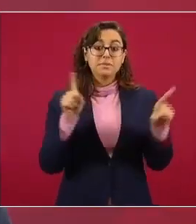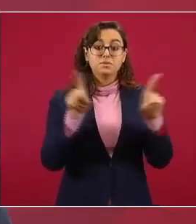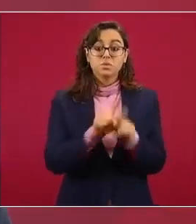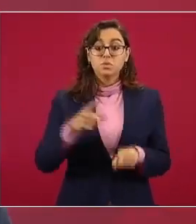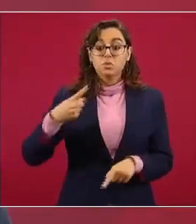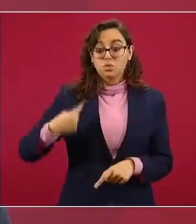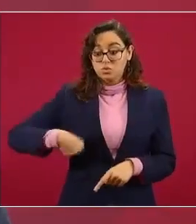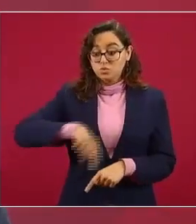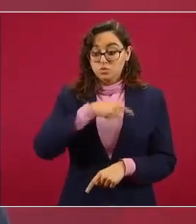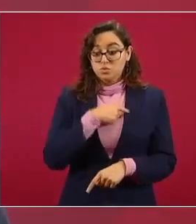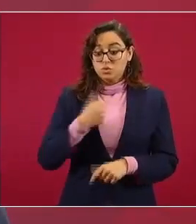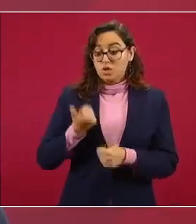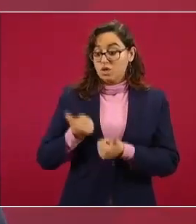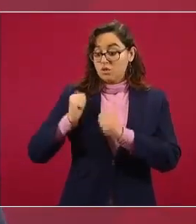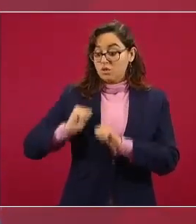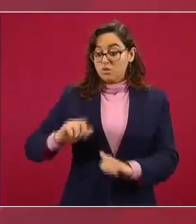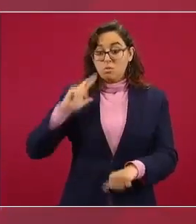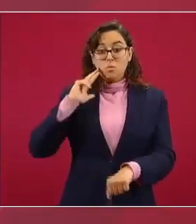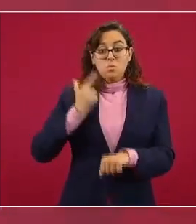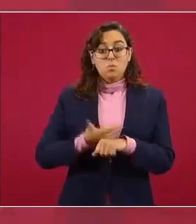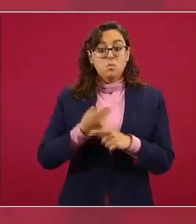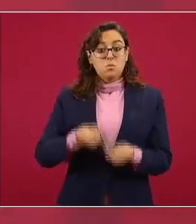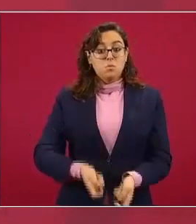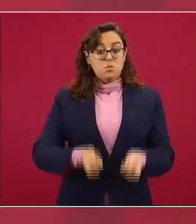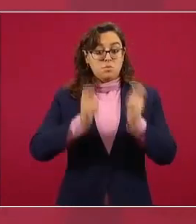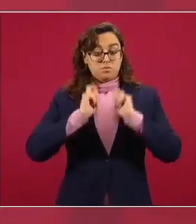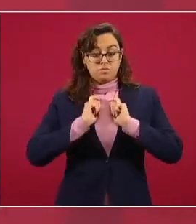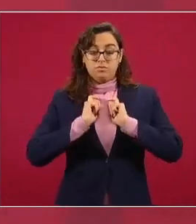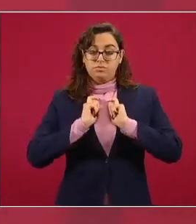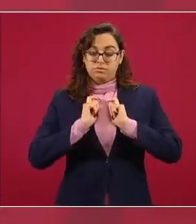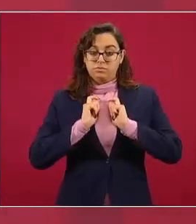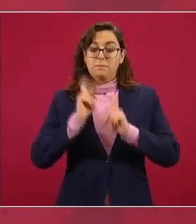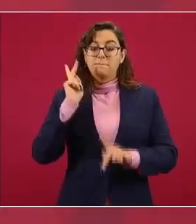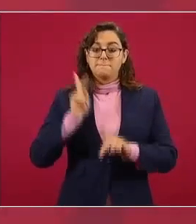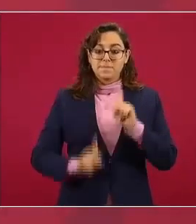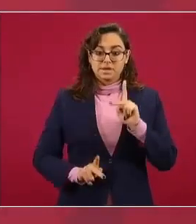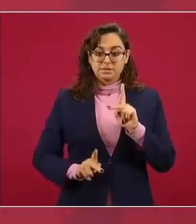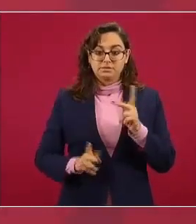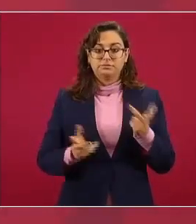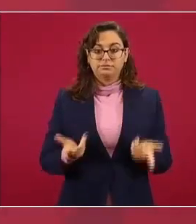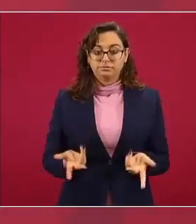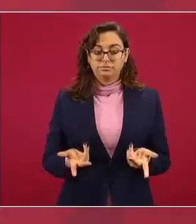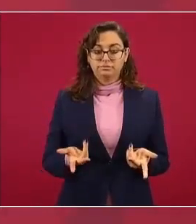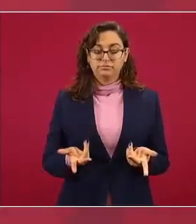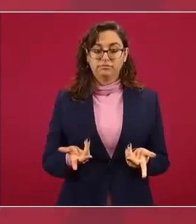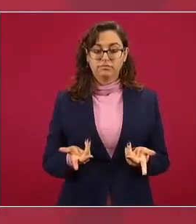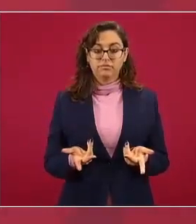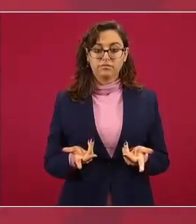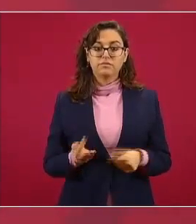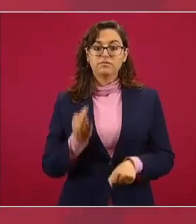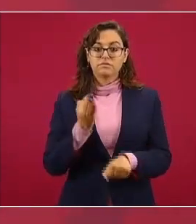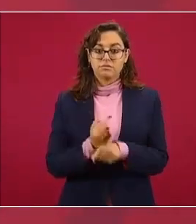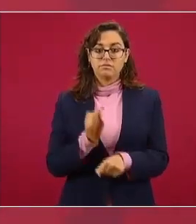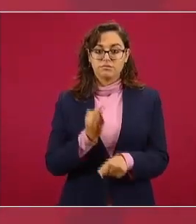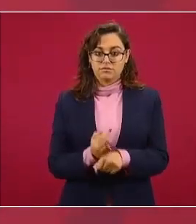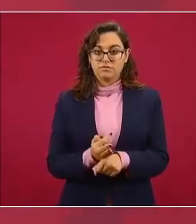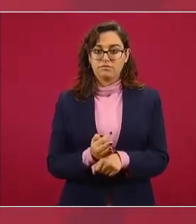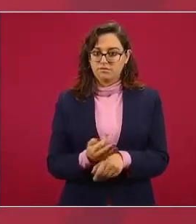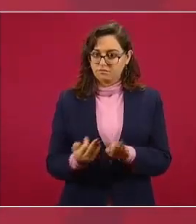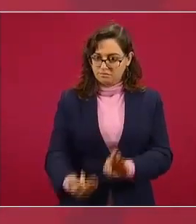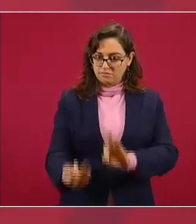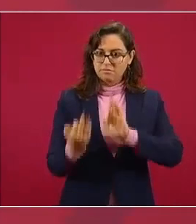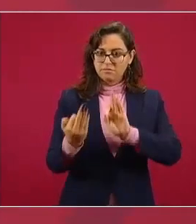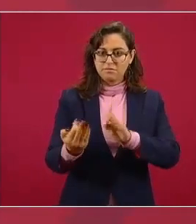quisimos comparecer el día de hoy